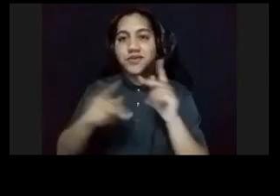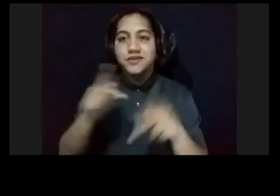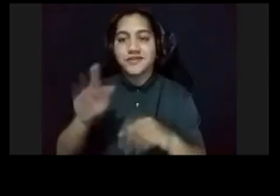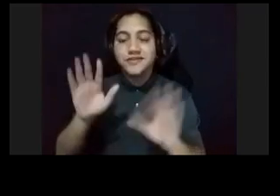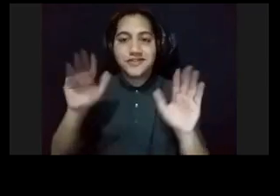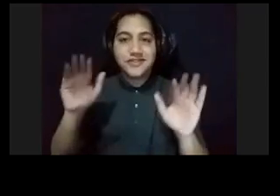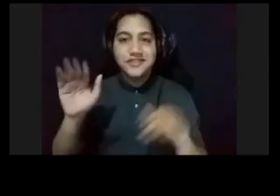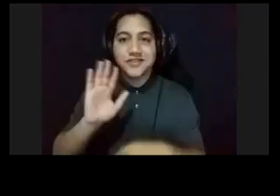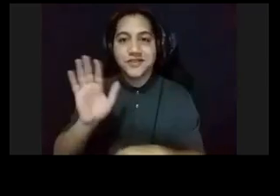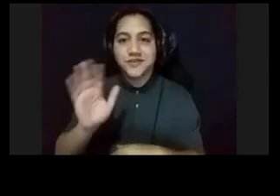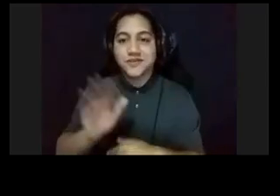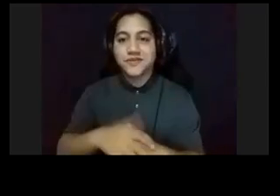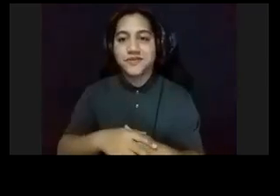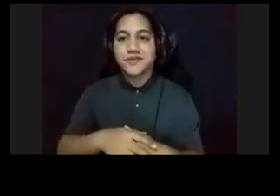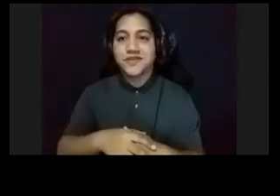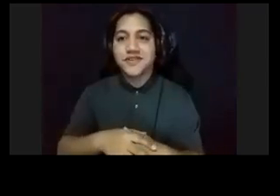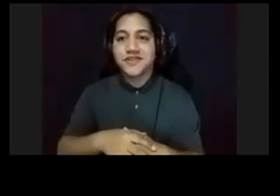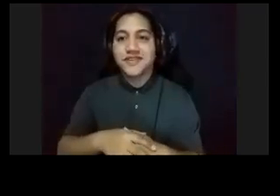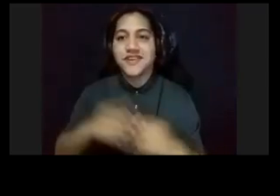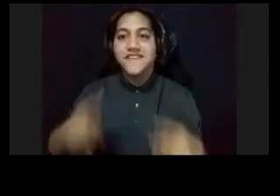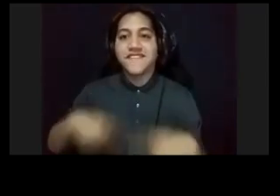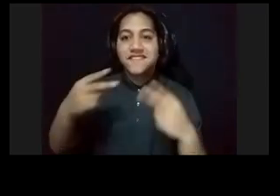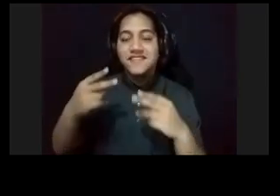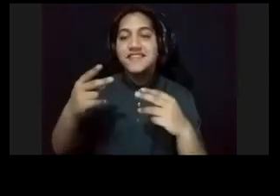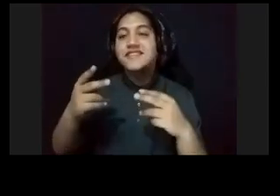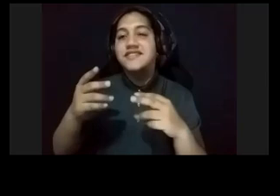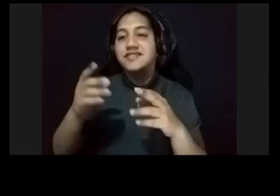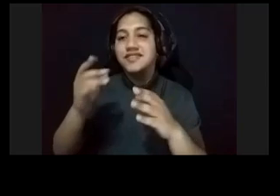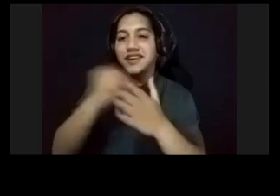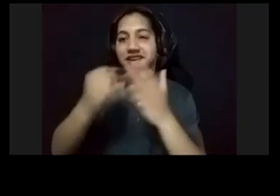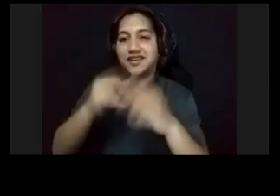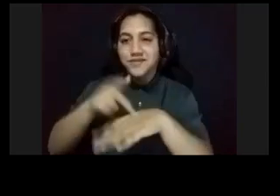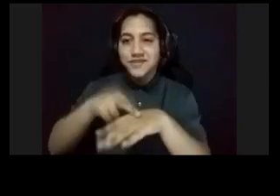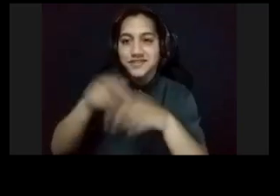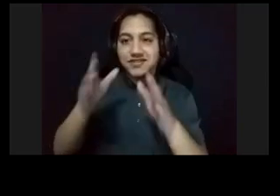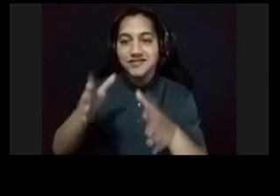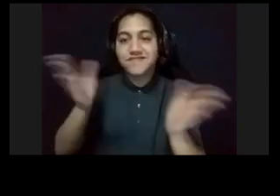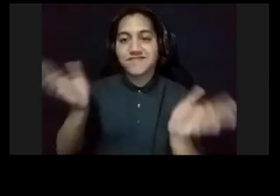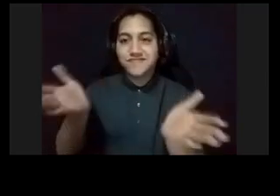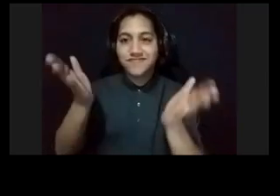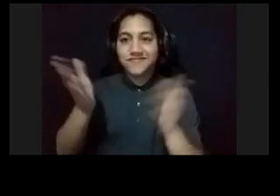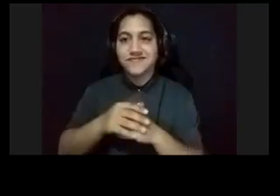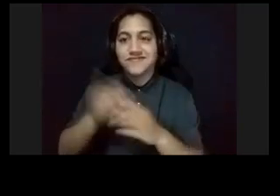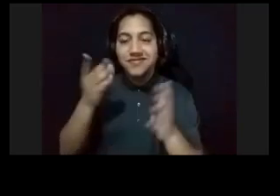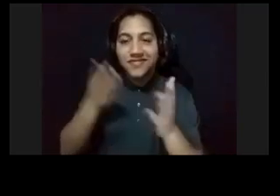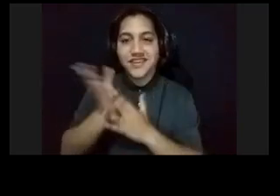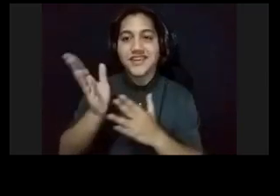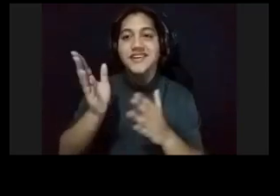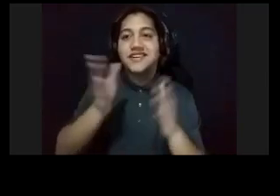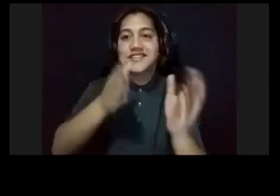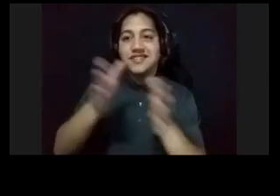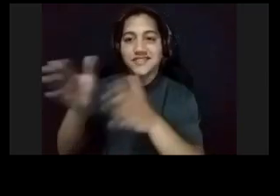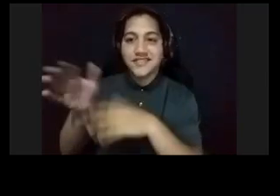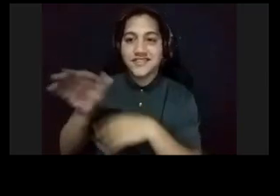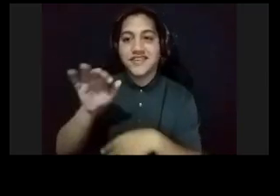hasta luego. Y que siga viviendo, el arte puertorriqueño. Que así sea. A través de las figuras, de tus hijos, y de